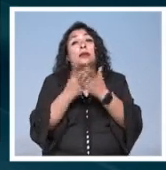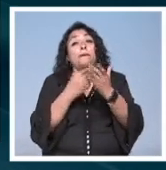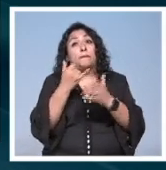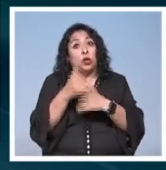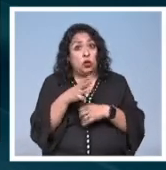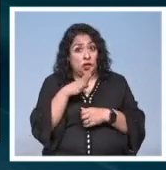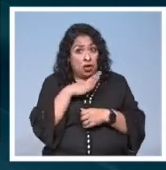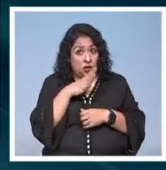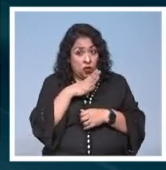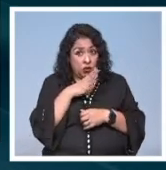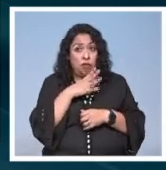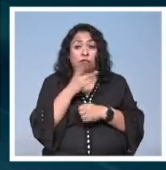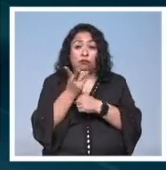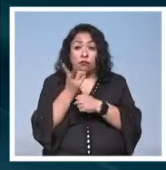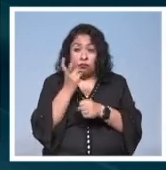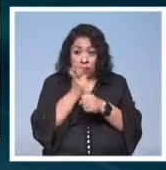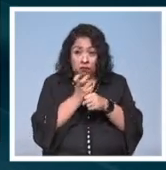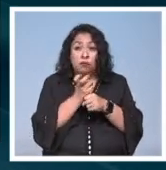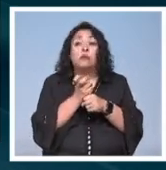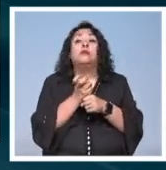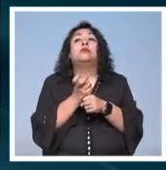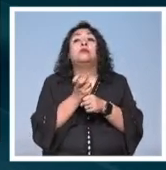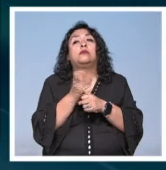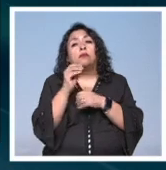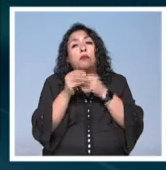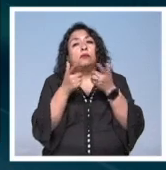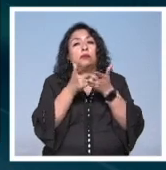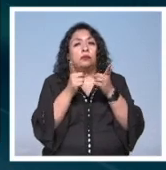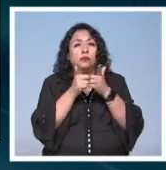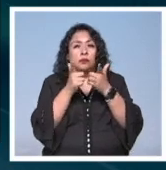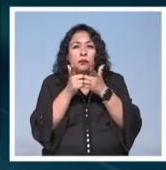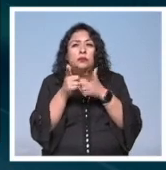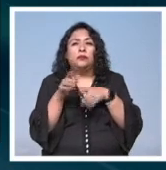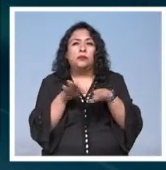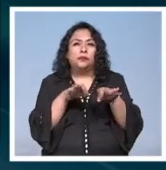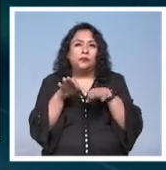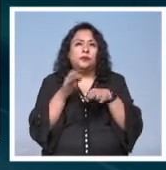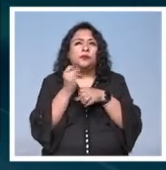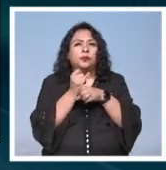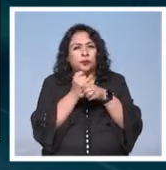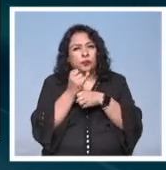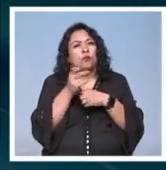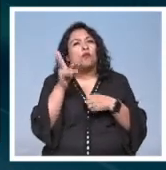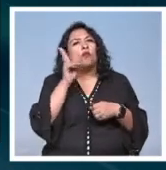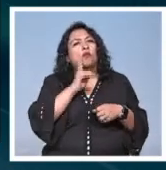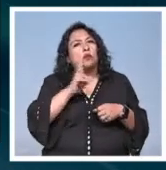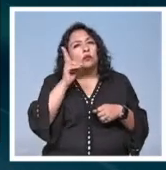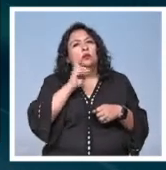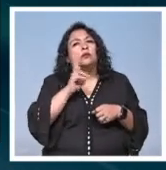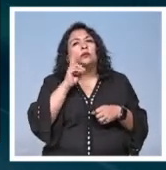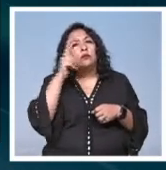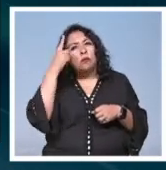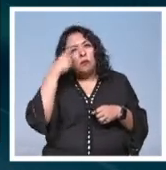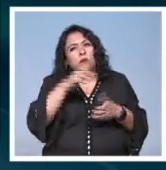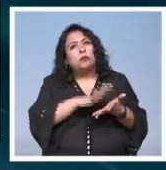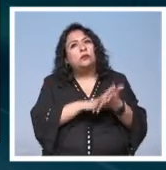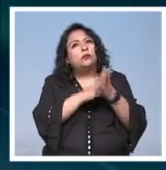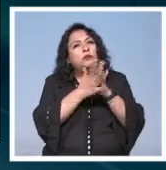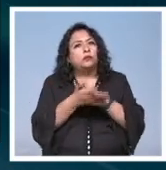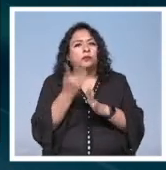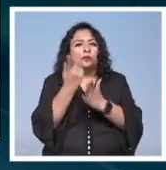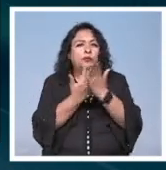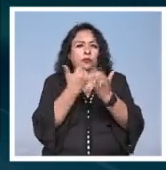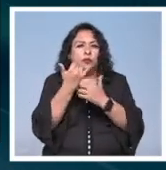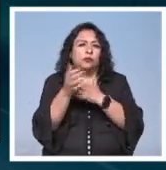llevando a cabo invitamos y armamos grupos de trabajo de estudio de experimentación para llevar a cabo tanto